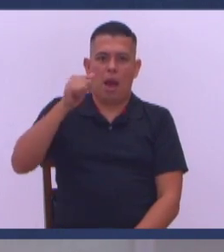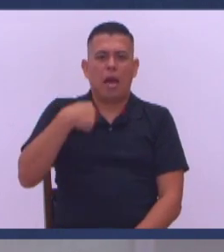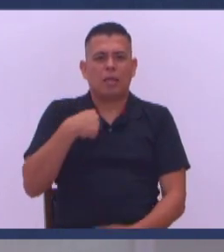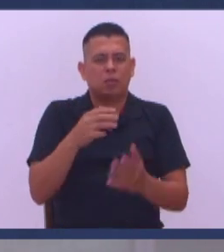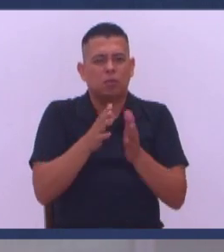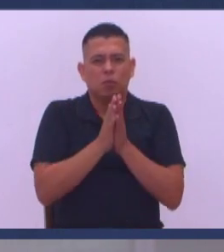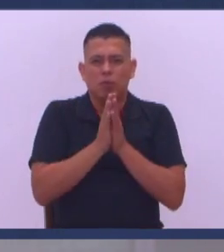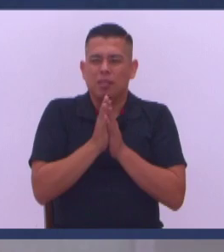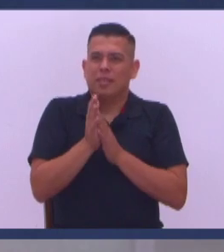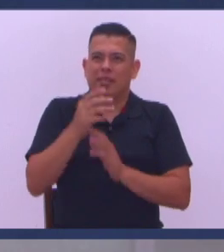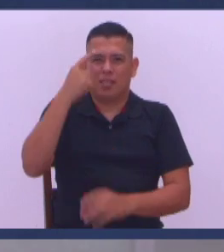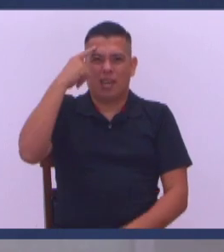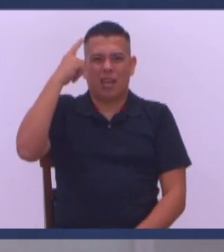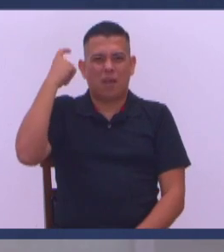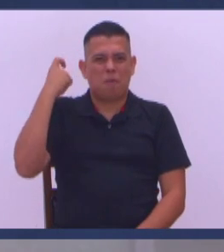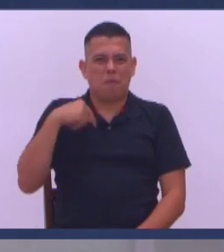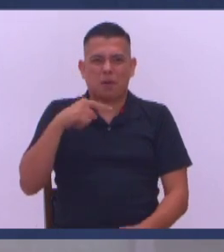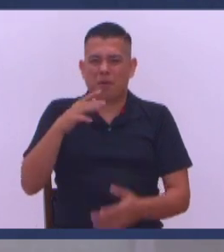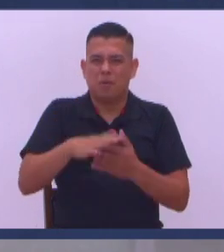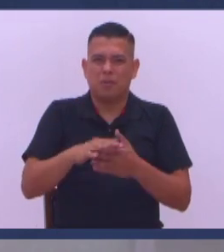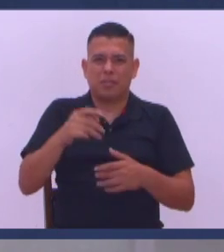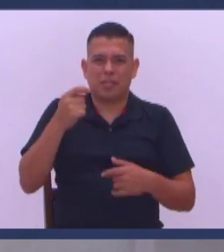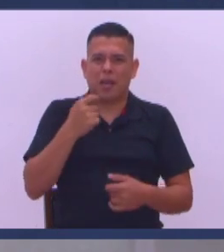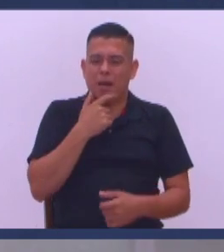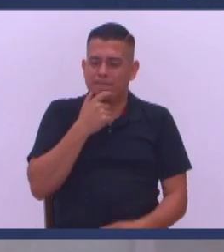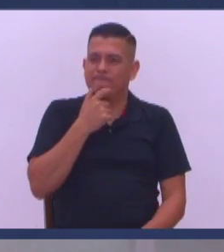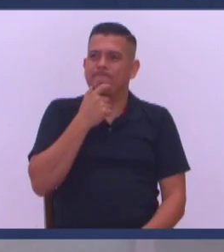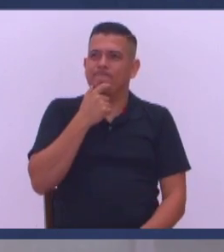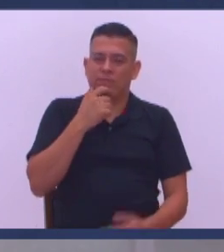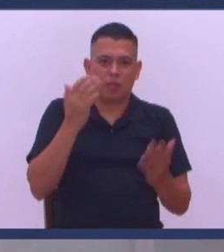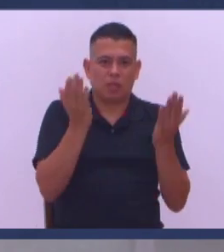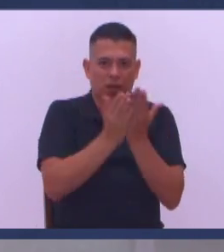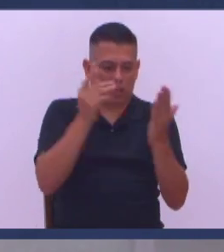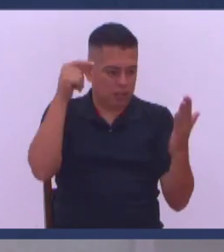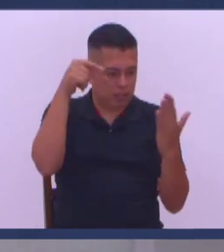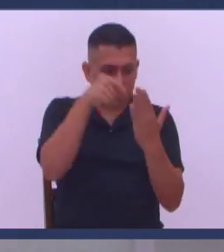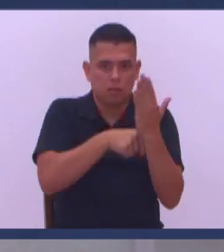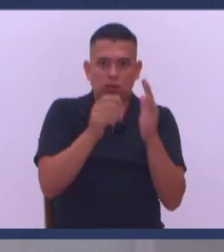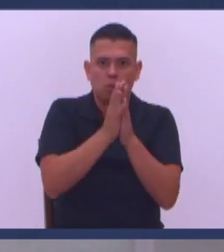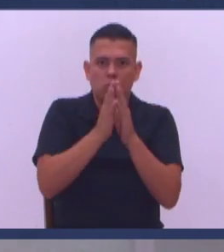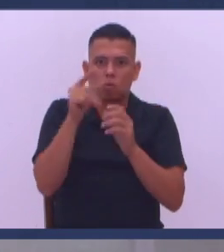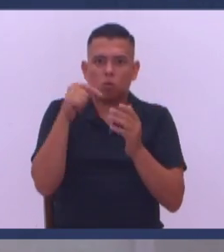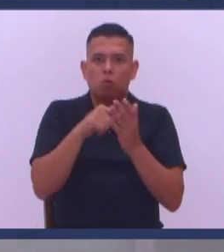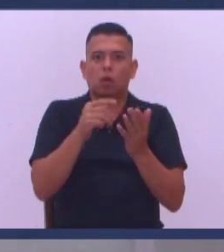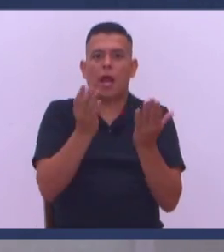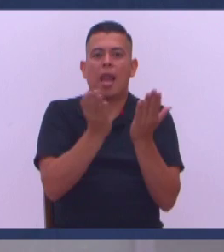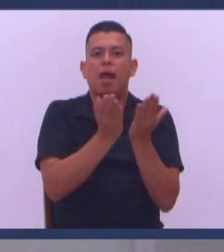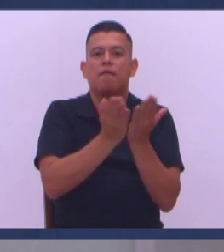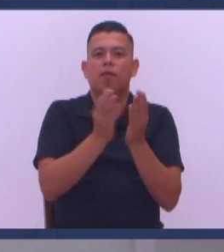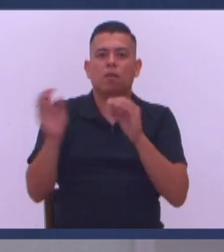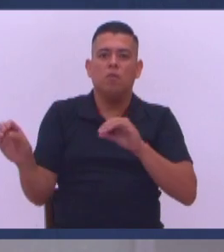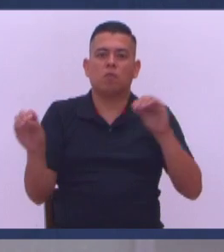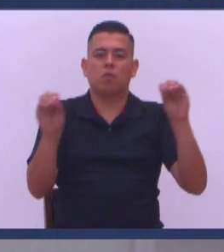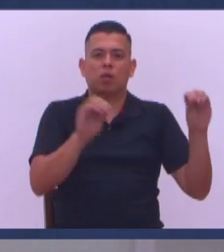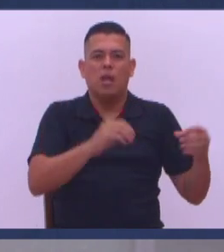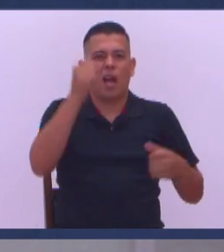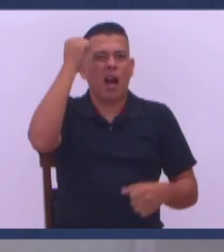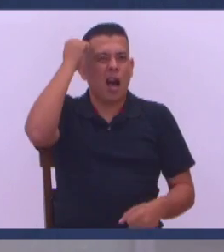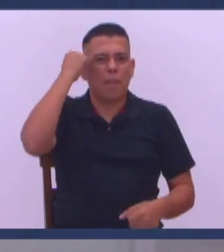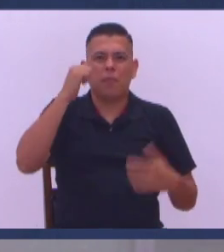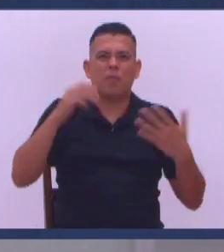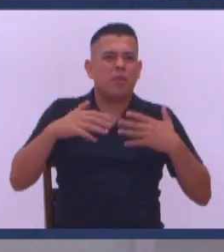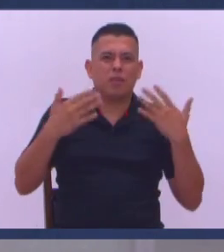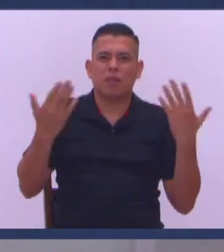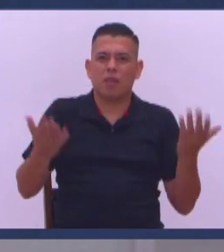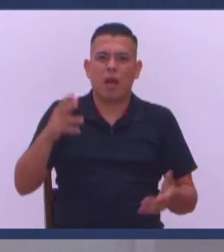olvidado Nos hacen reincorporarnos a la vida de oración o de lectura bíblica Pero hoy veremos lo que la Biblia dice O podemos aprender de las